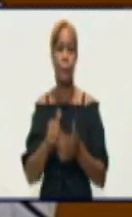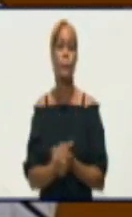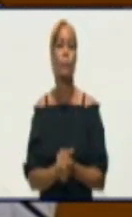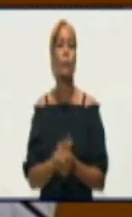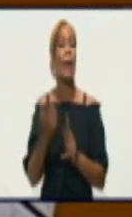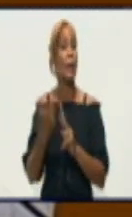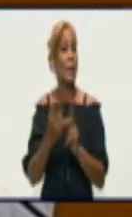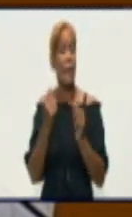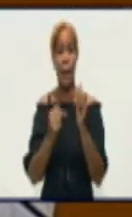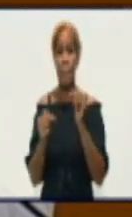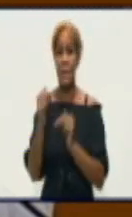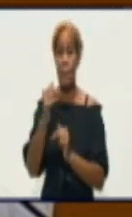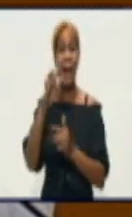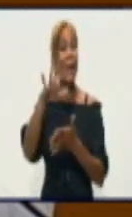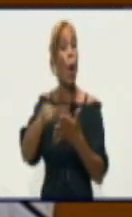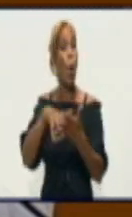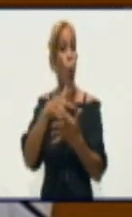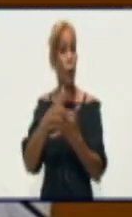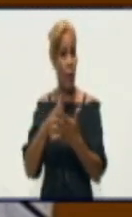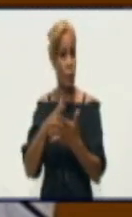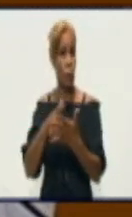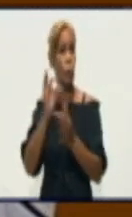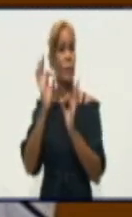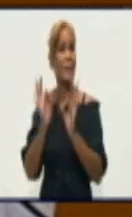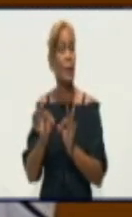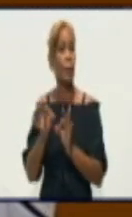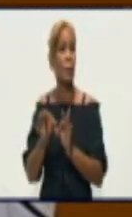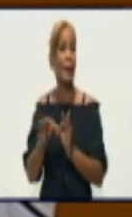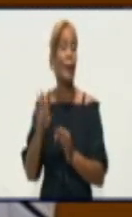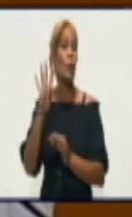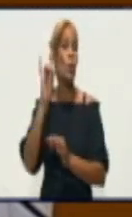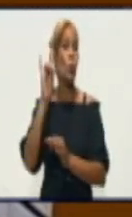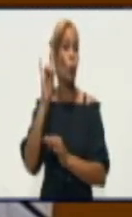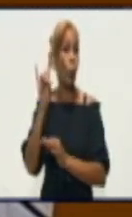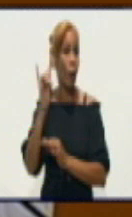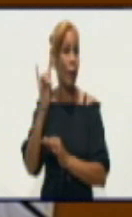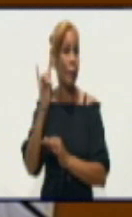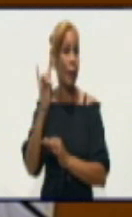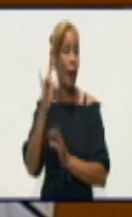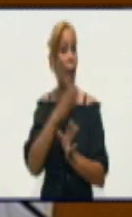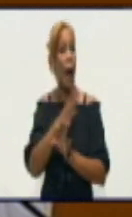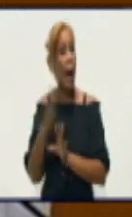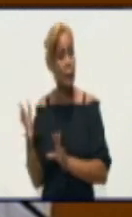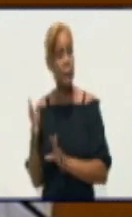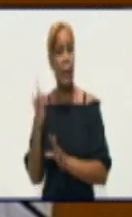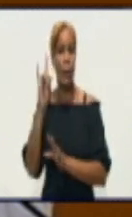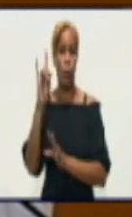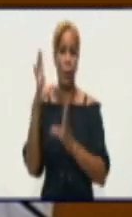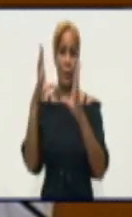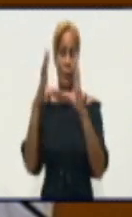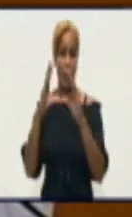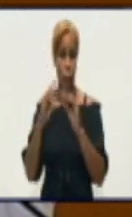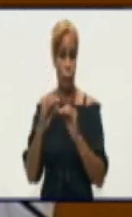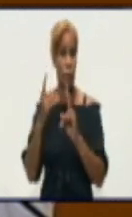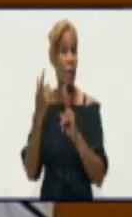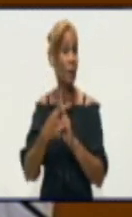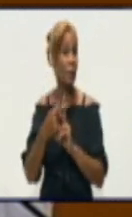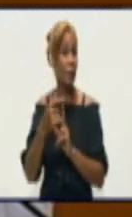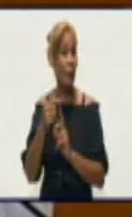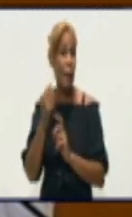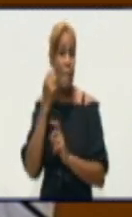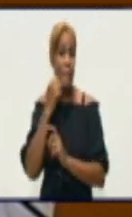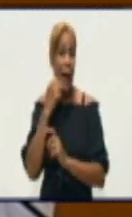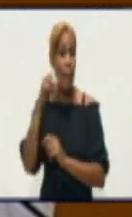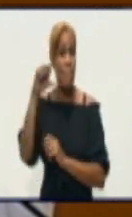Los principales horarios que inciden son el de las 9 de la mañana hasta las 9 de la noche, y el más desfavorable está